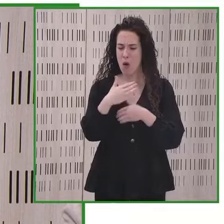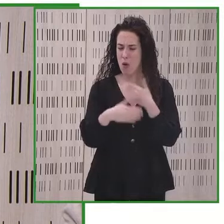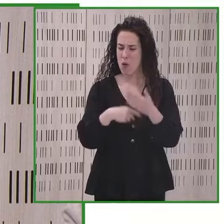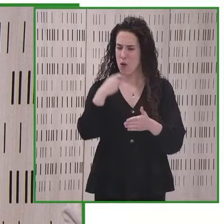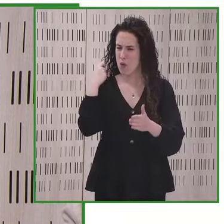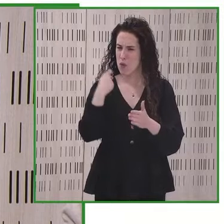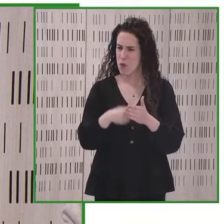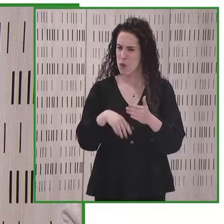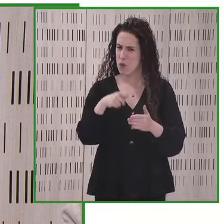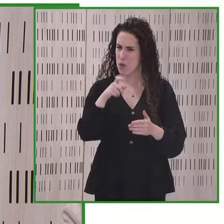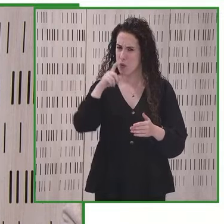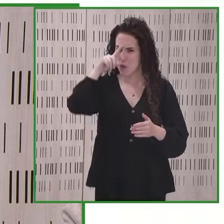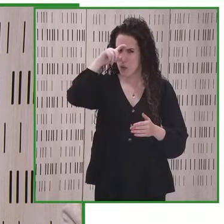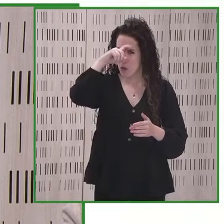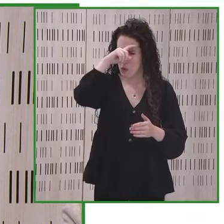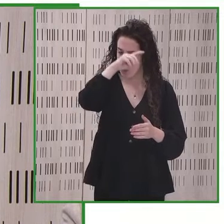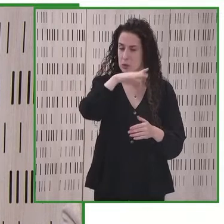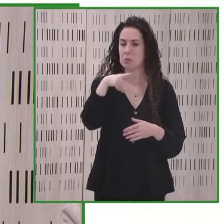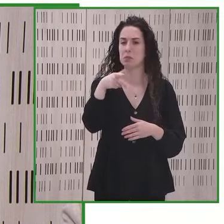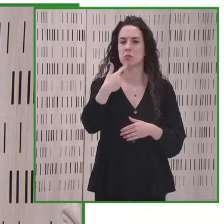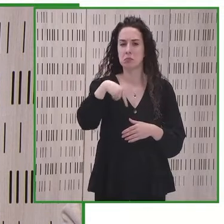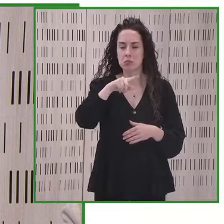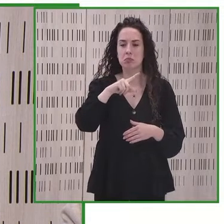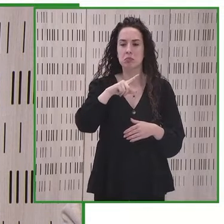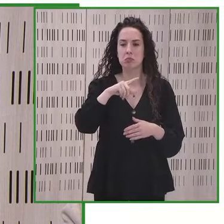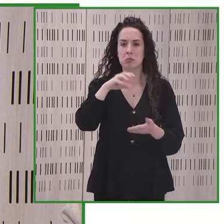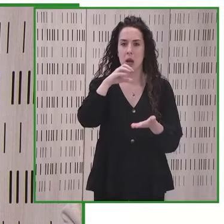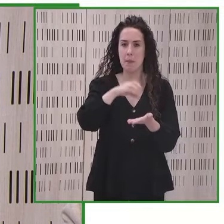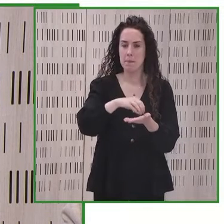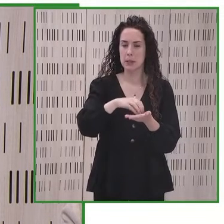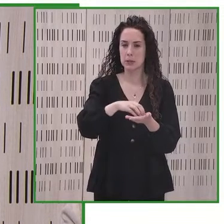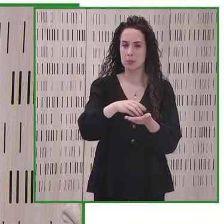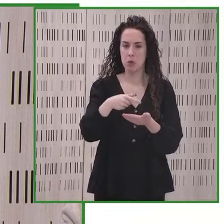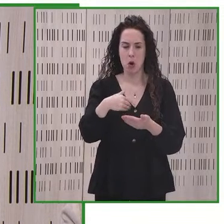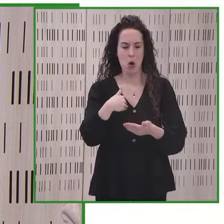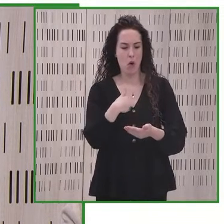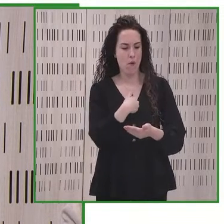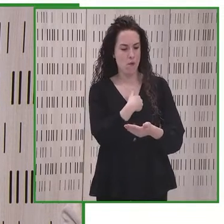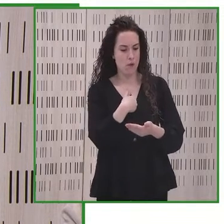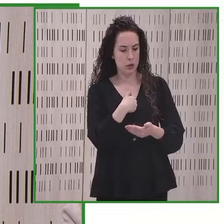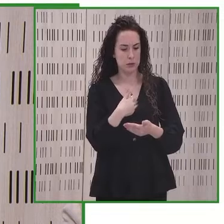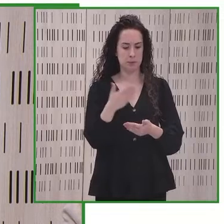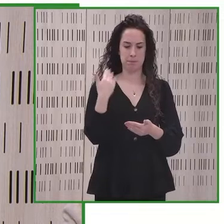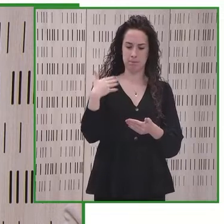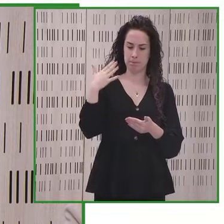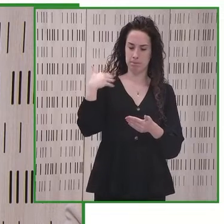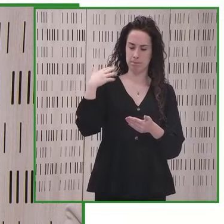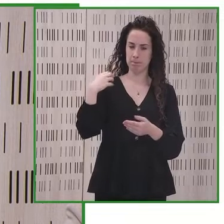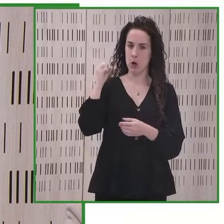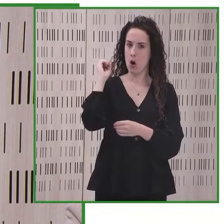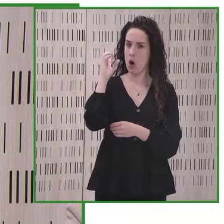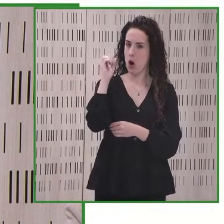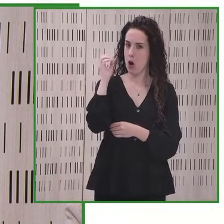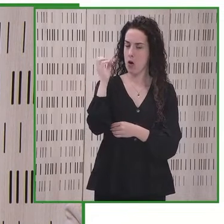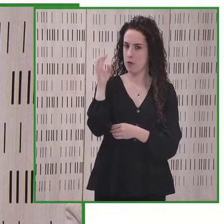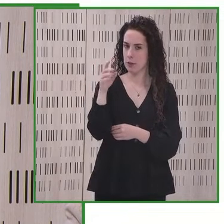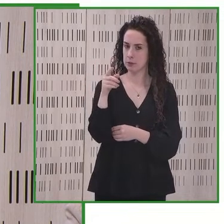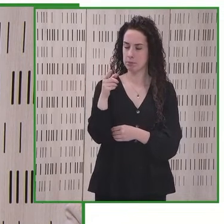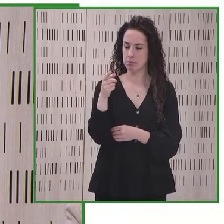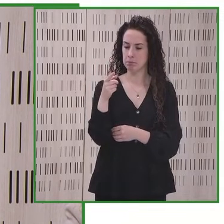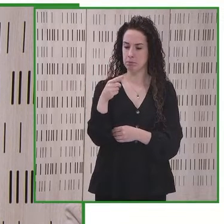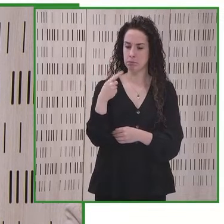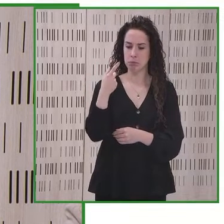trabajo de todos ellos, la tecnología y la democratización de la tecnología se ha